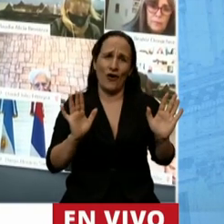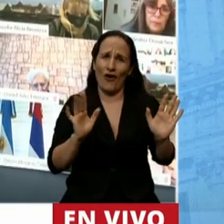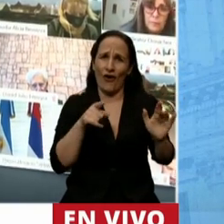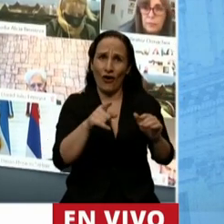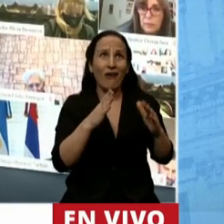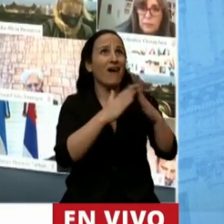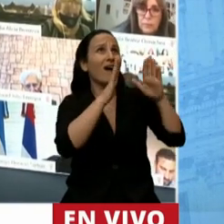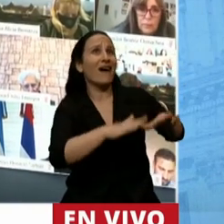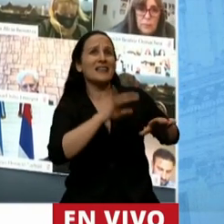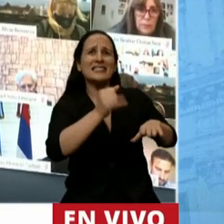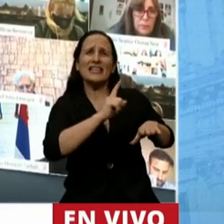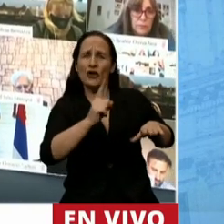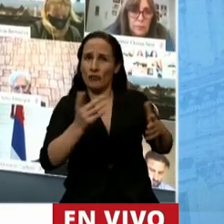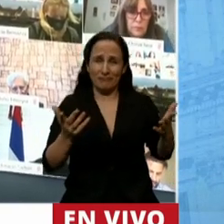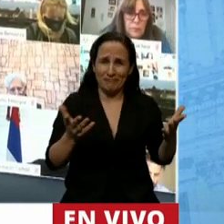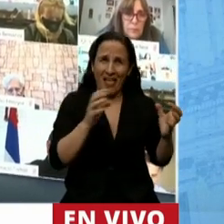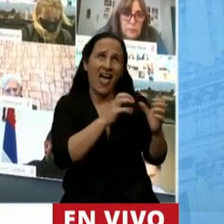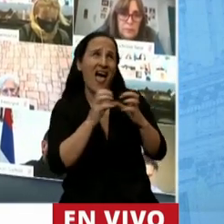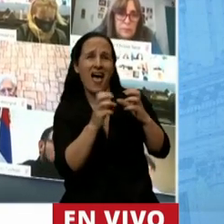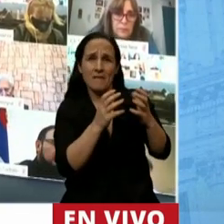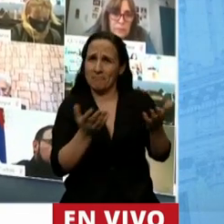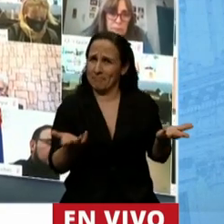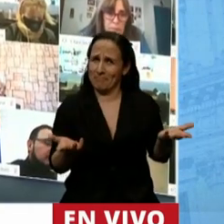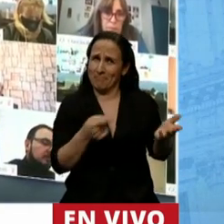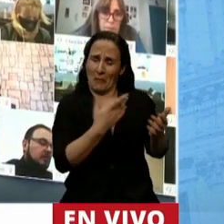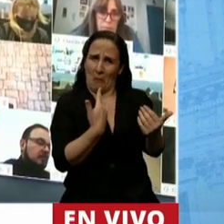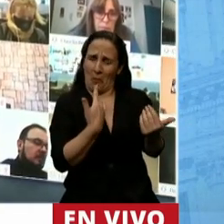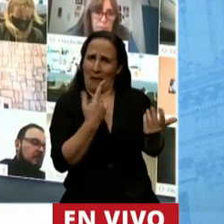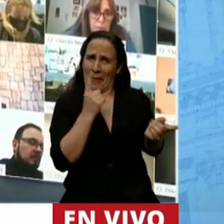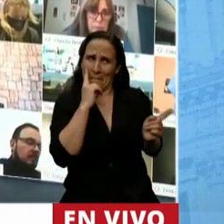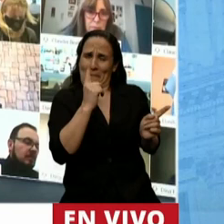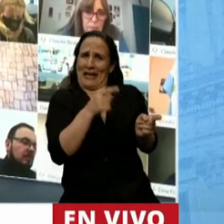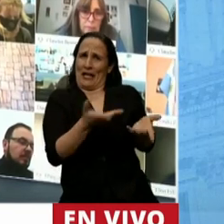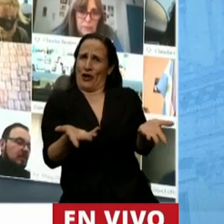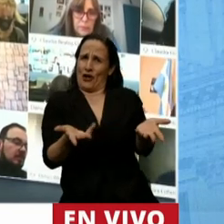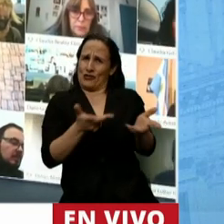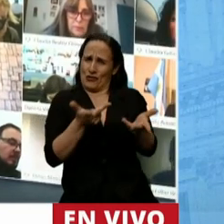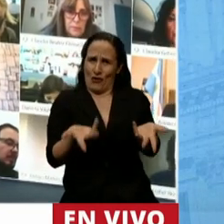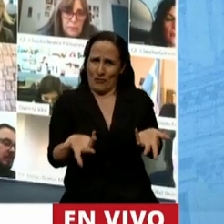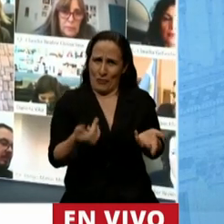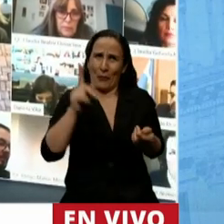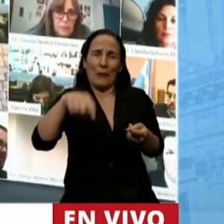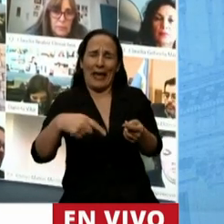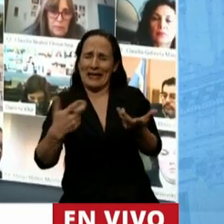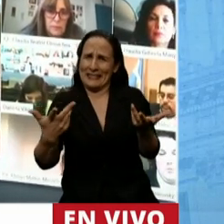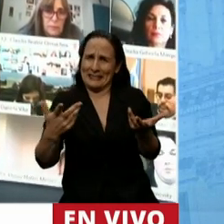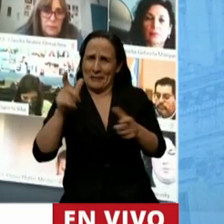empieza a incorporar elementos que son riesgosos para nuestra gente